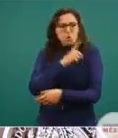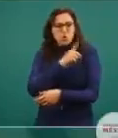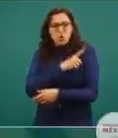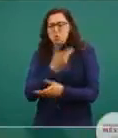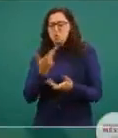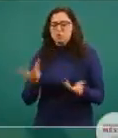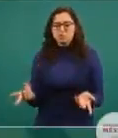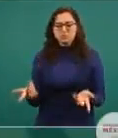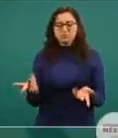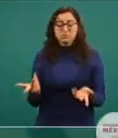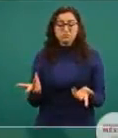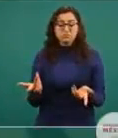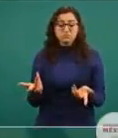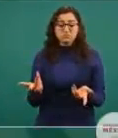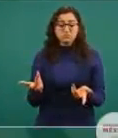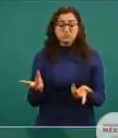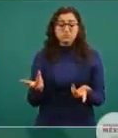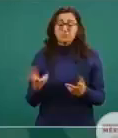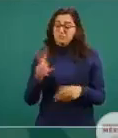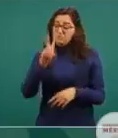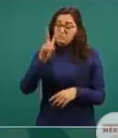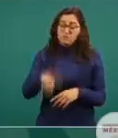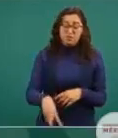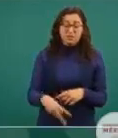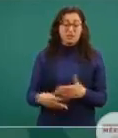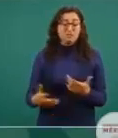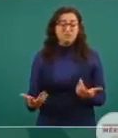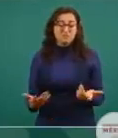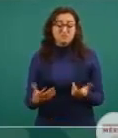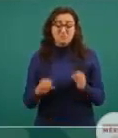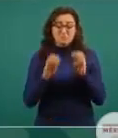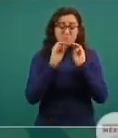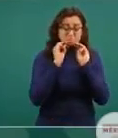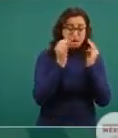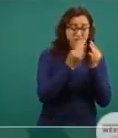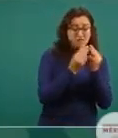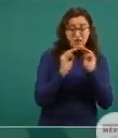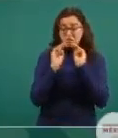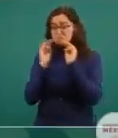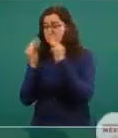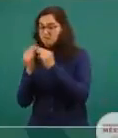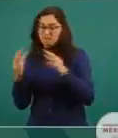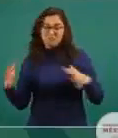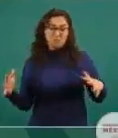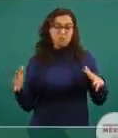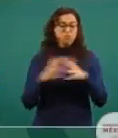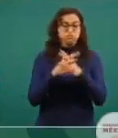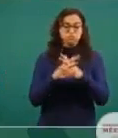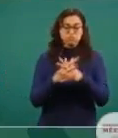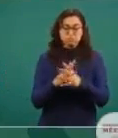los que pierden la vida en los enfrentamientos, la mayoría jóvenes,